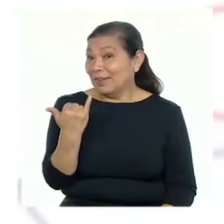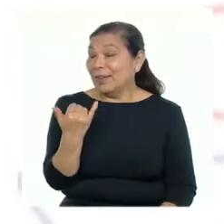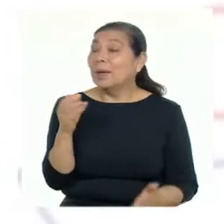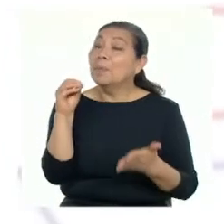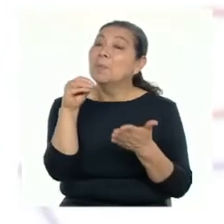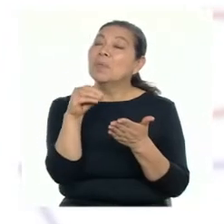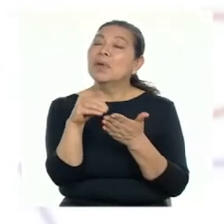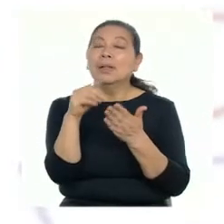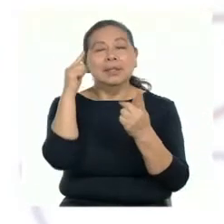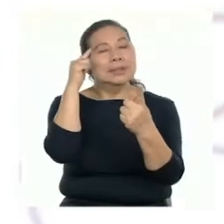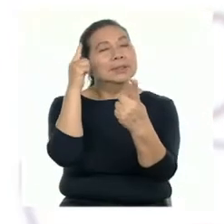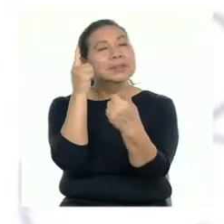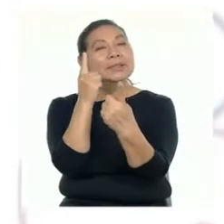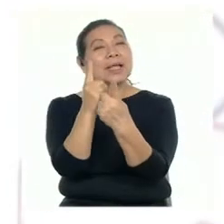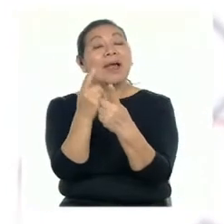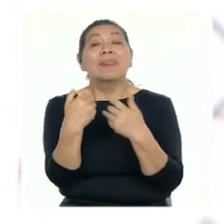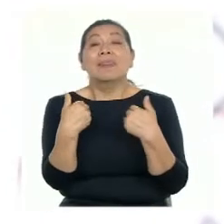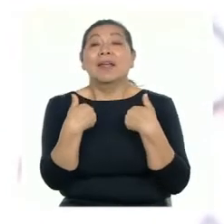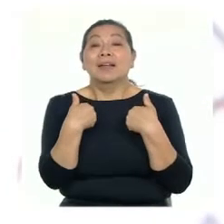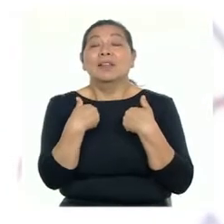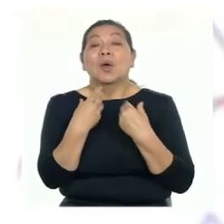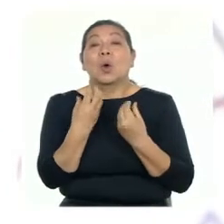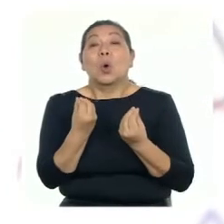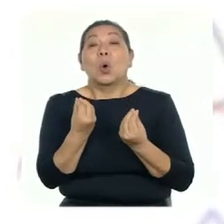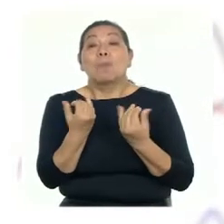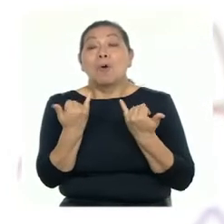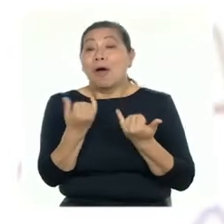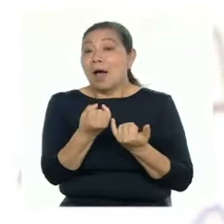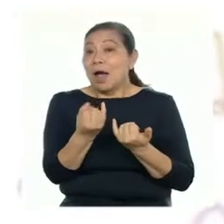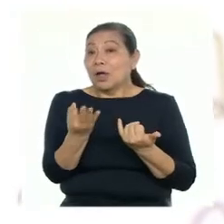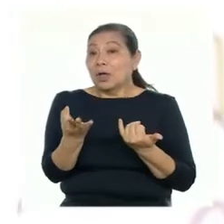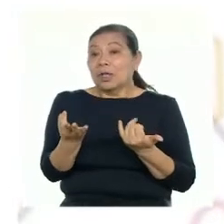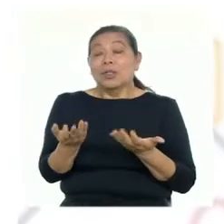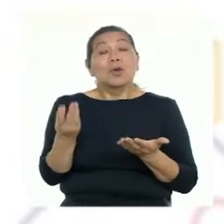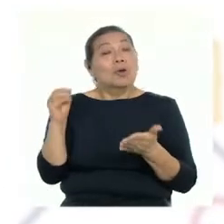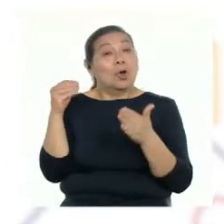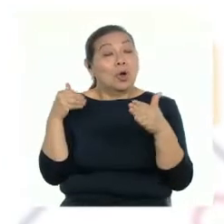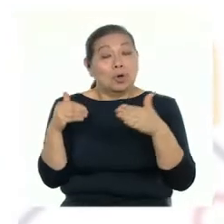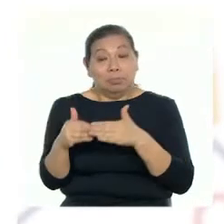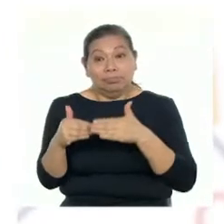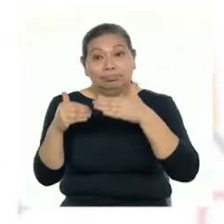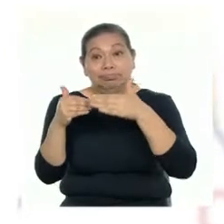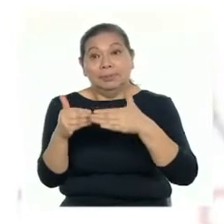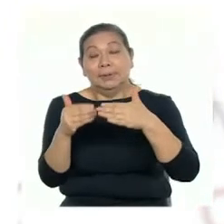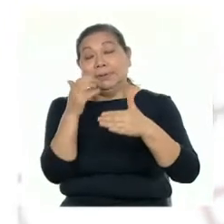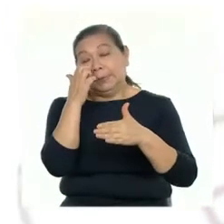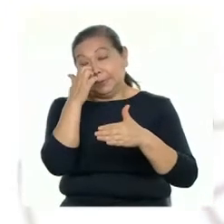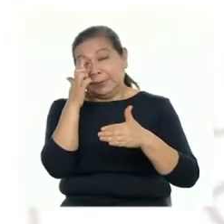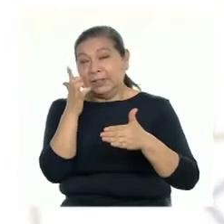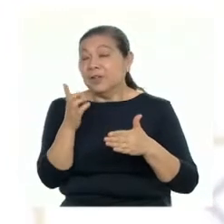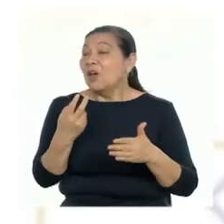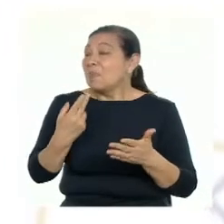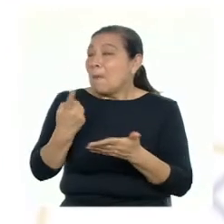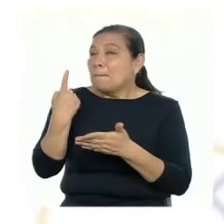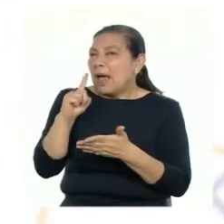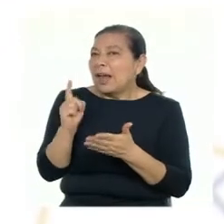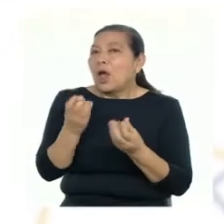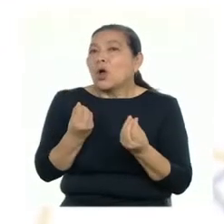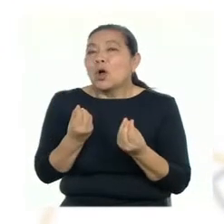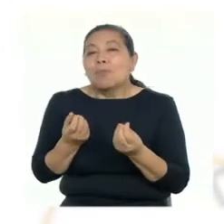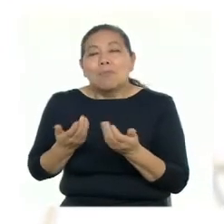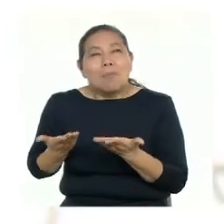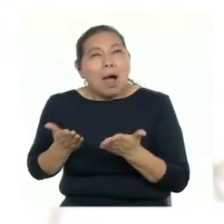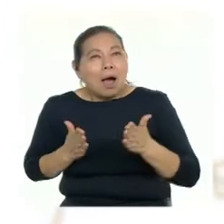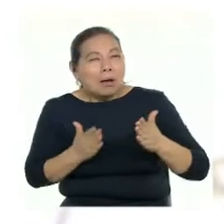plasmar nuestras metas, teniendo en cuenta que aquellas a corto y mediano plazo nos servirán como